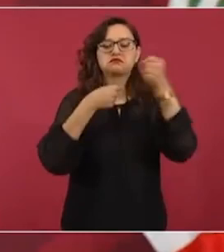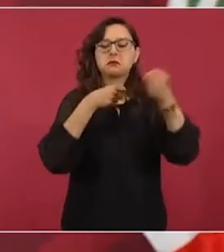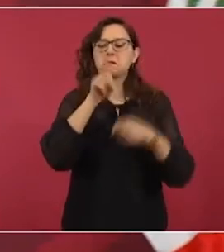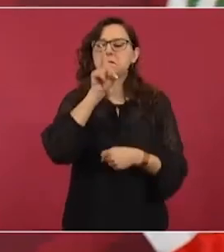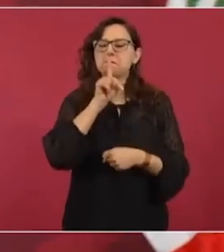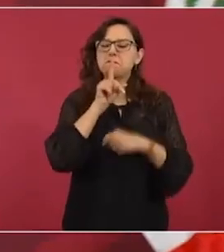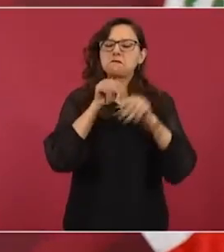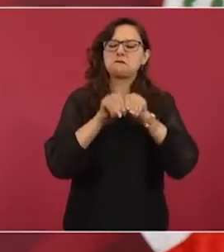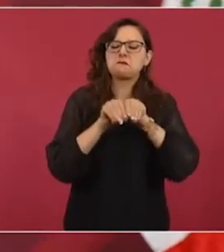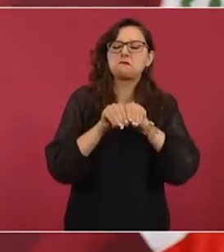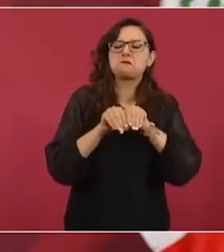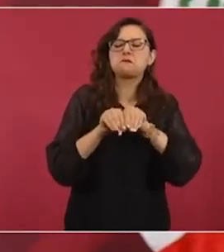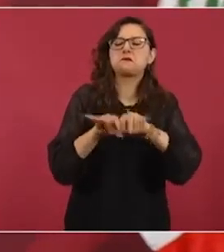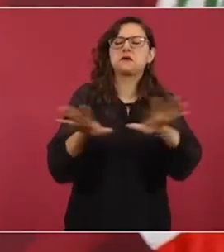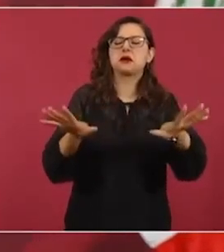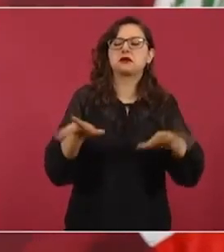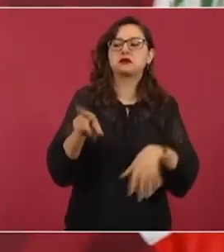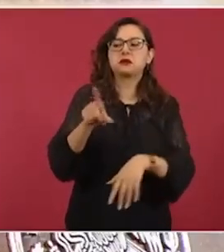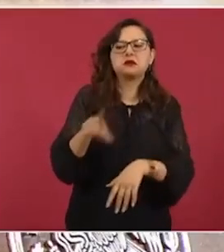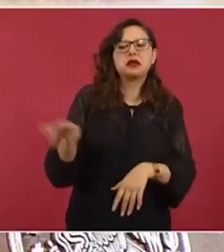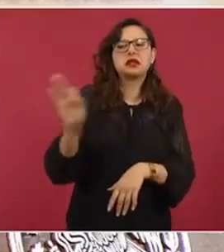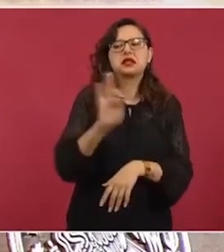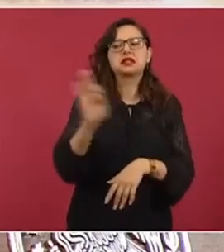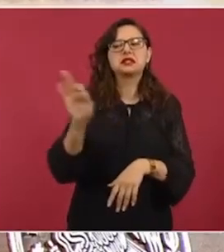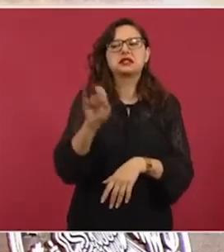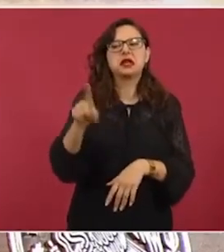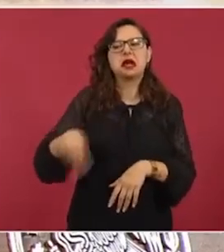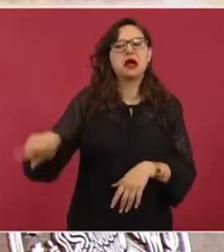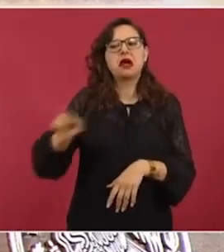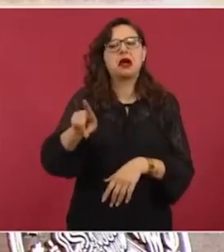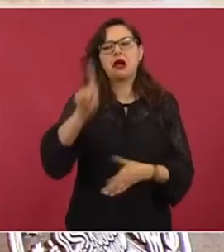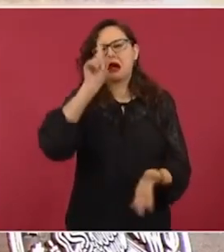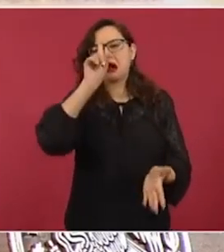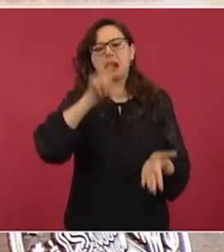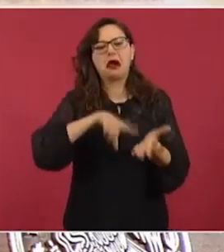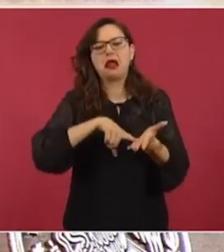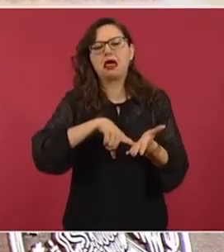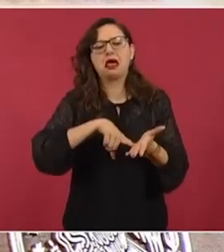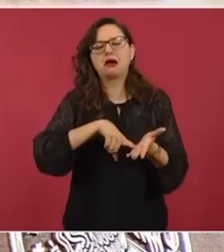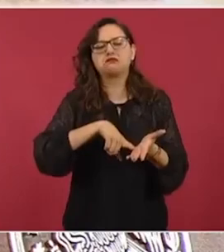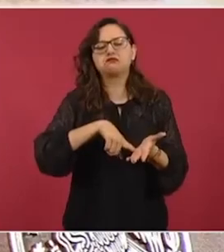calumnia cuando no mancha tizna? ¿O calumnia porque algo queda?